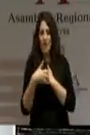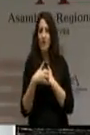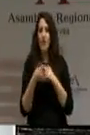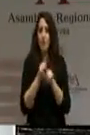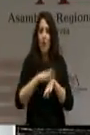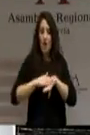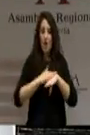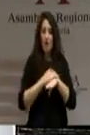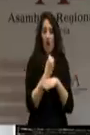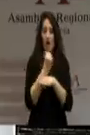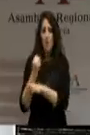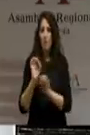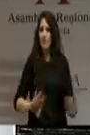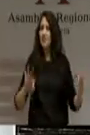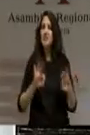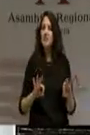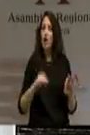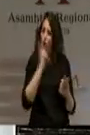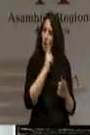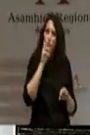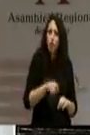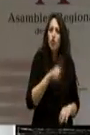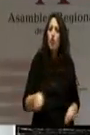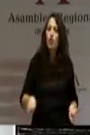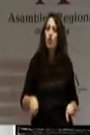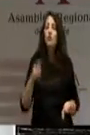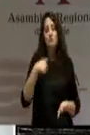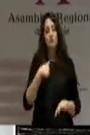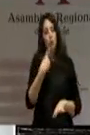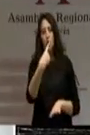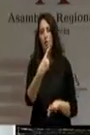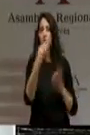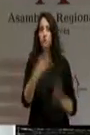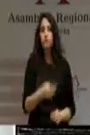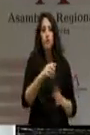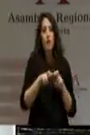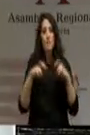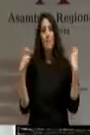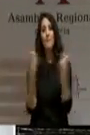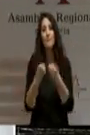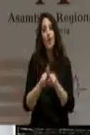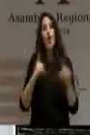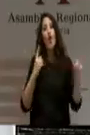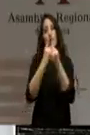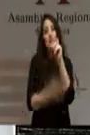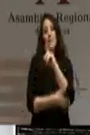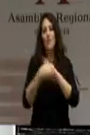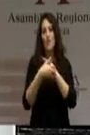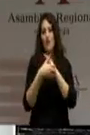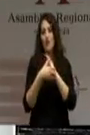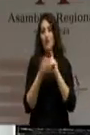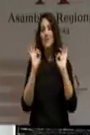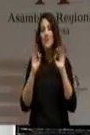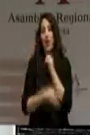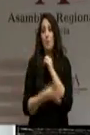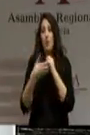Gobierno regional? Yo le invito desde aquí a la constitución de una mesa contra la pobreza. Pobreza que está